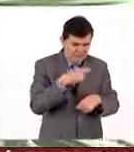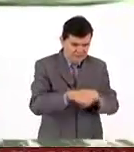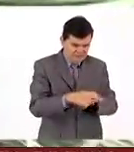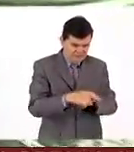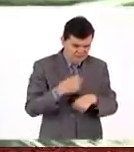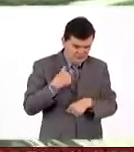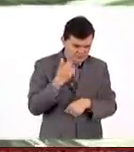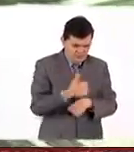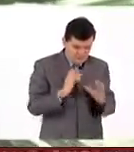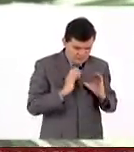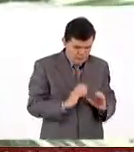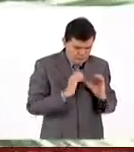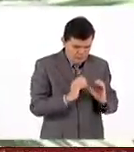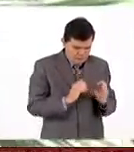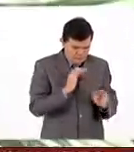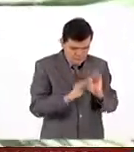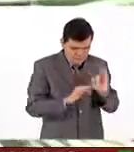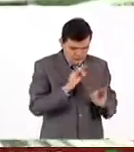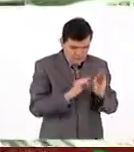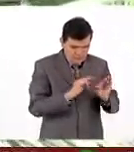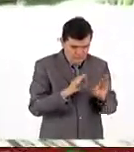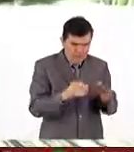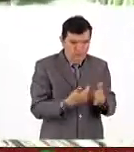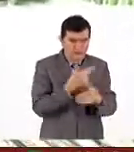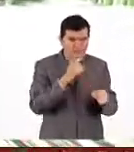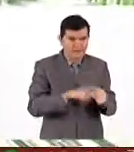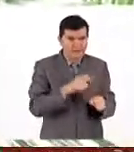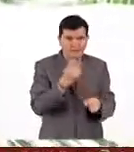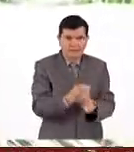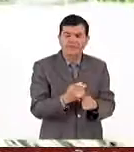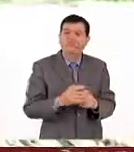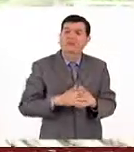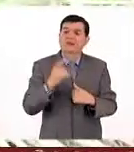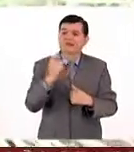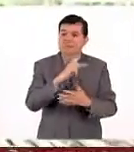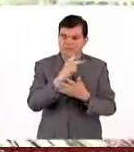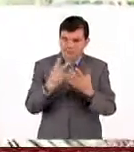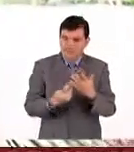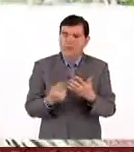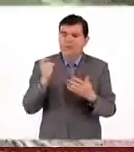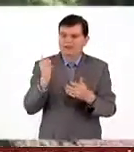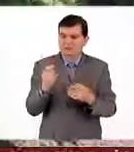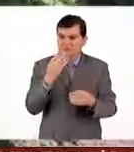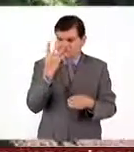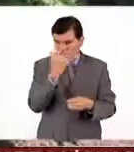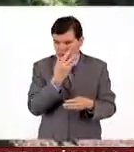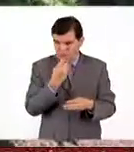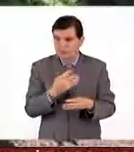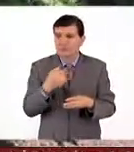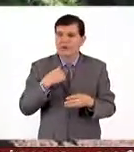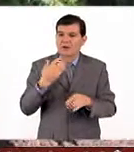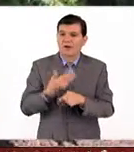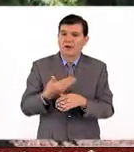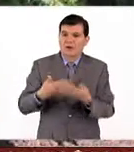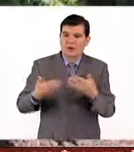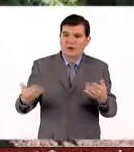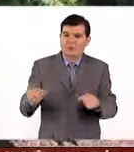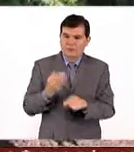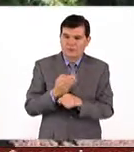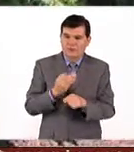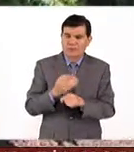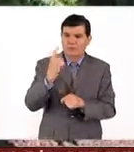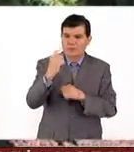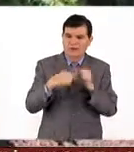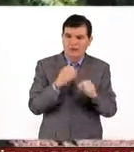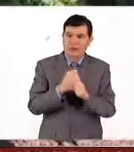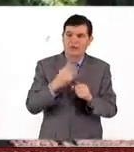riesgo y cuidarla como una parte del patrimonio nacional, ¿sí? Este programa es muy bonito, en la actualidad tenemos desde hace un